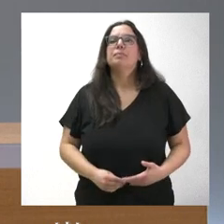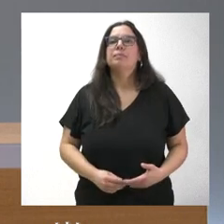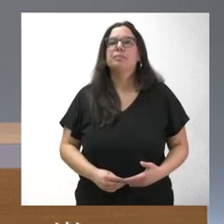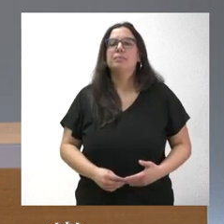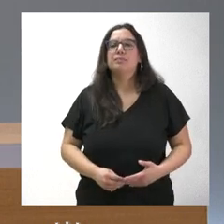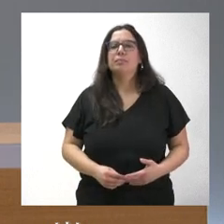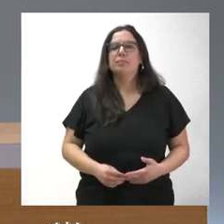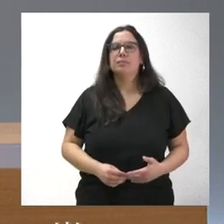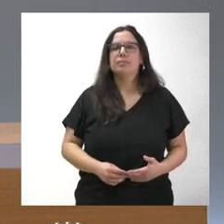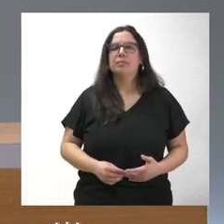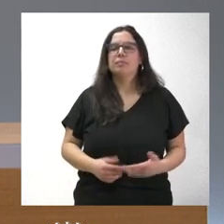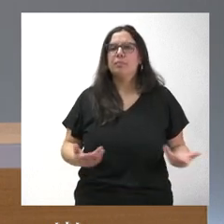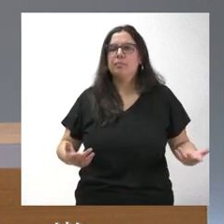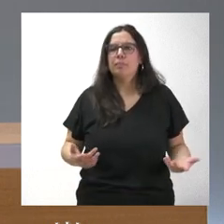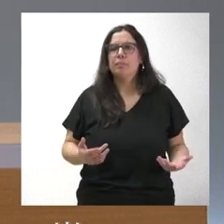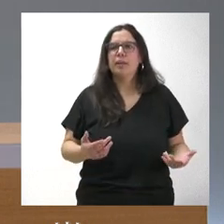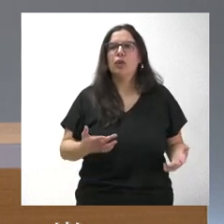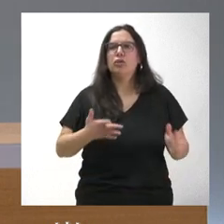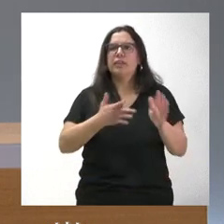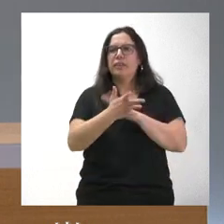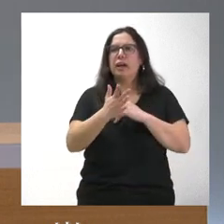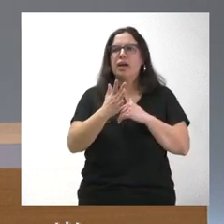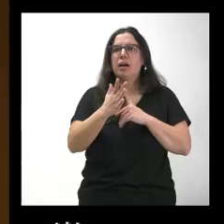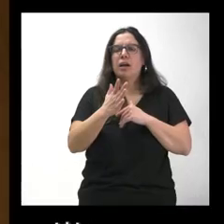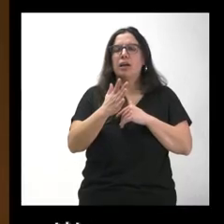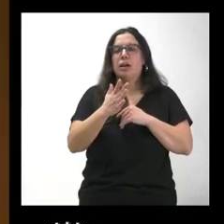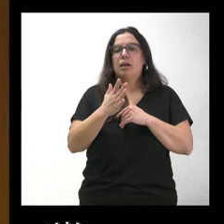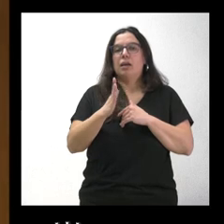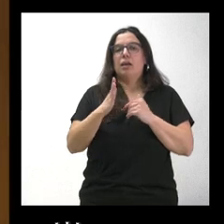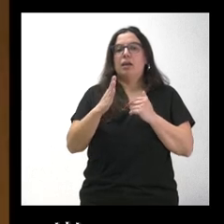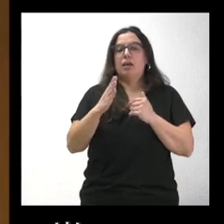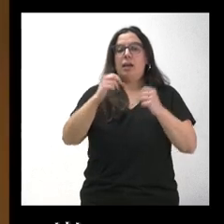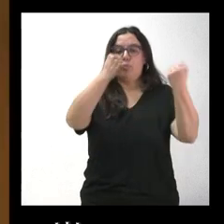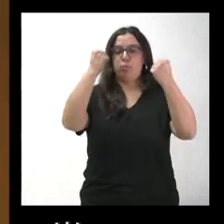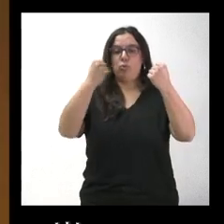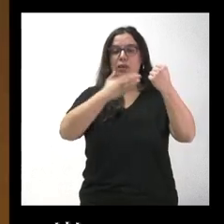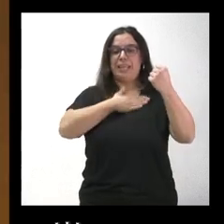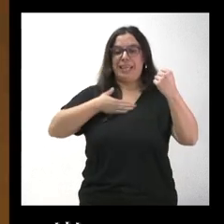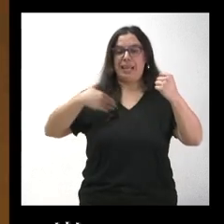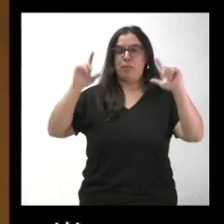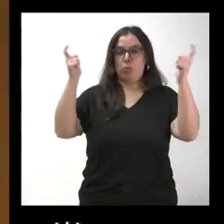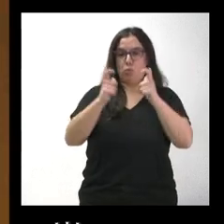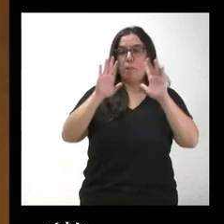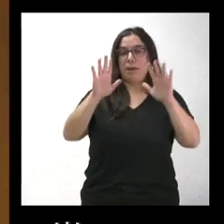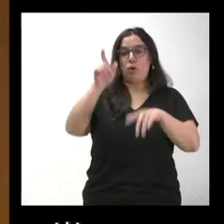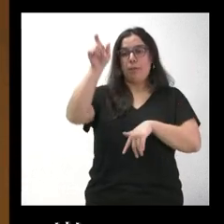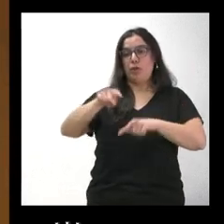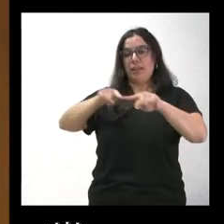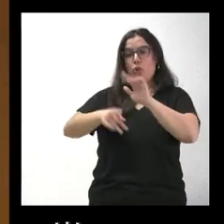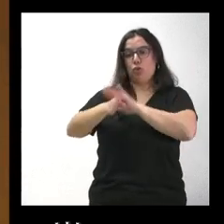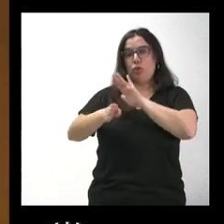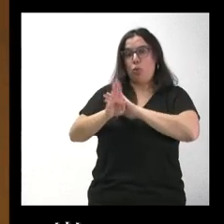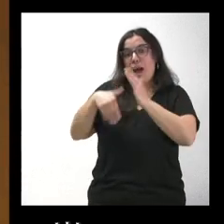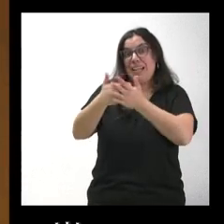destituyan o hasta que esa persona deje de ser, digamos, tendría que cobrar lo que tenga